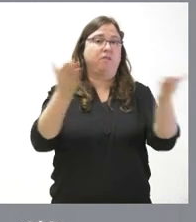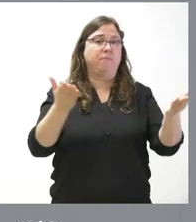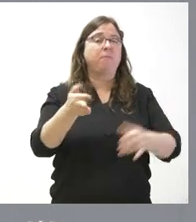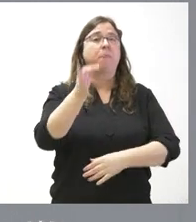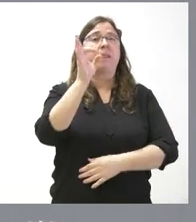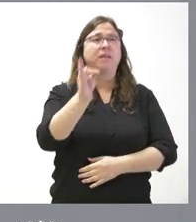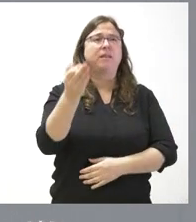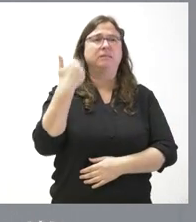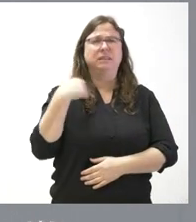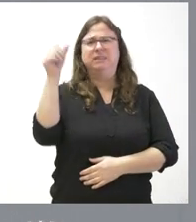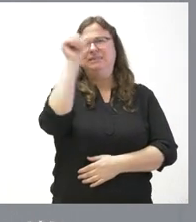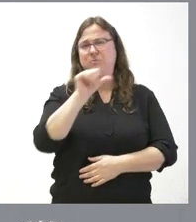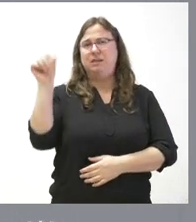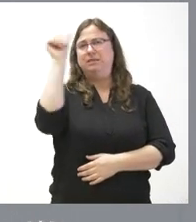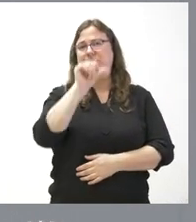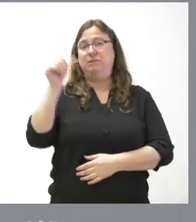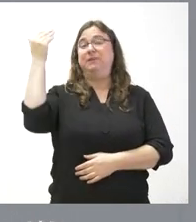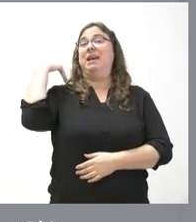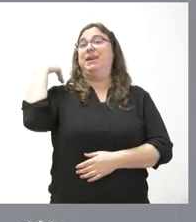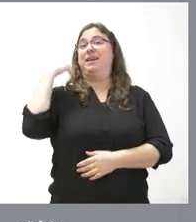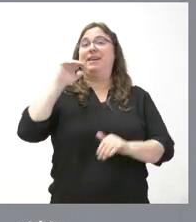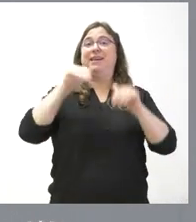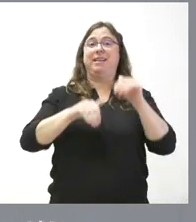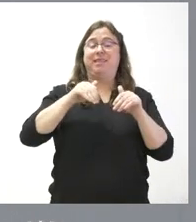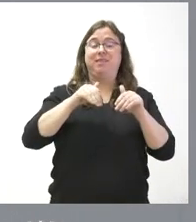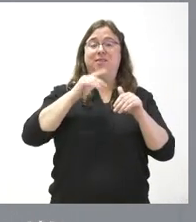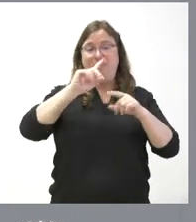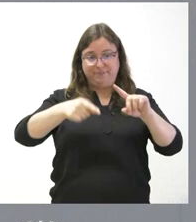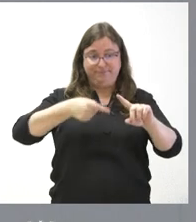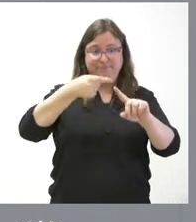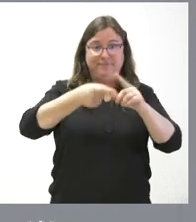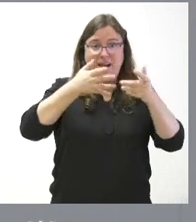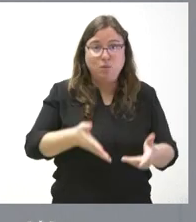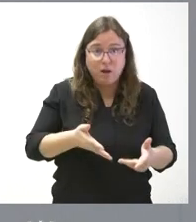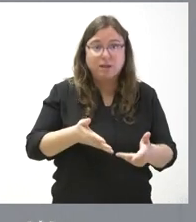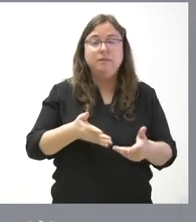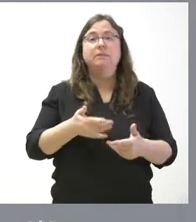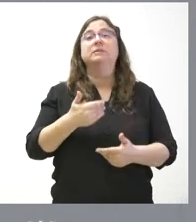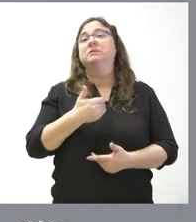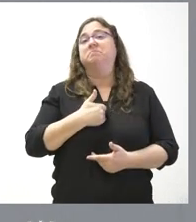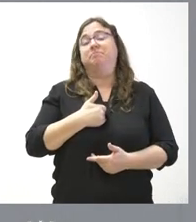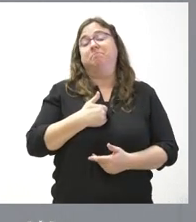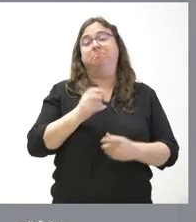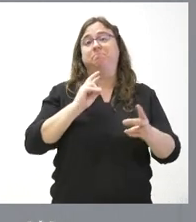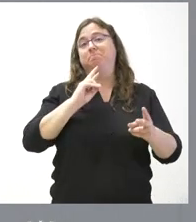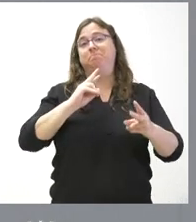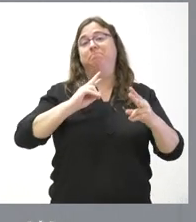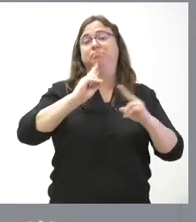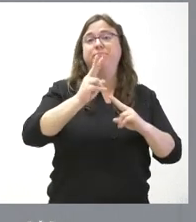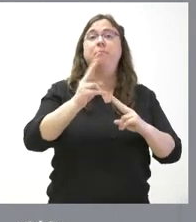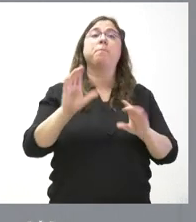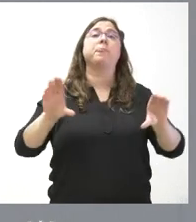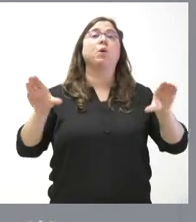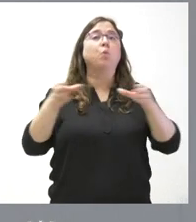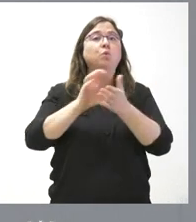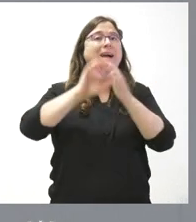bastantes semanas desde que se convocaron las anteriores elecciones, que se enlazan con las actuales y les lanzo ese doble mensaje. Primero, que la Junta de Castellón